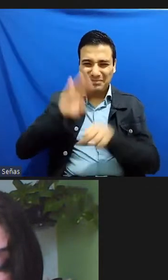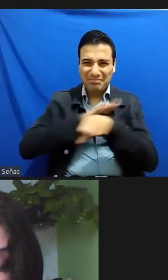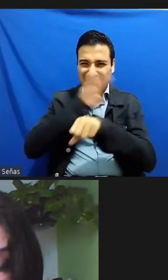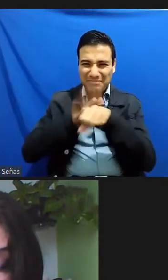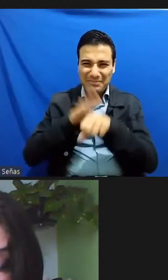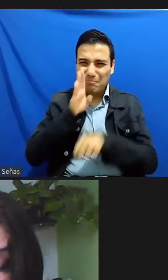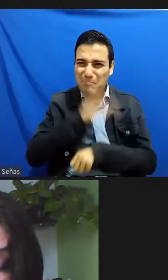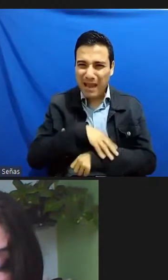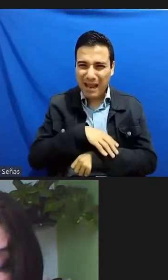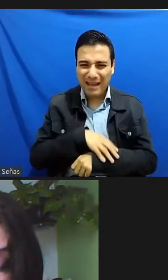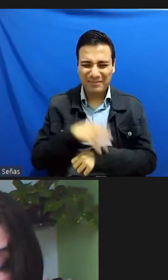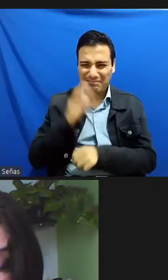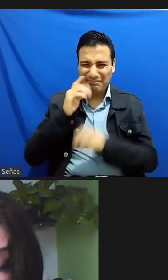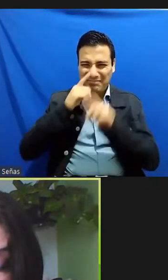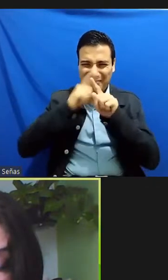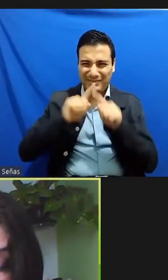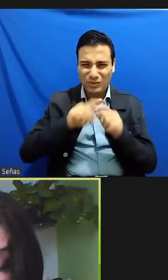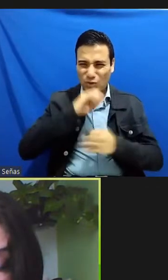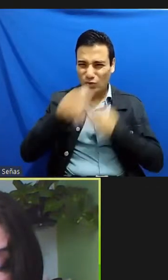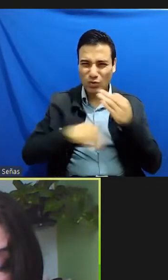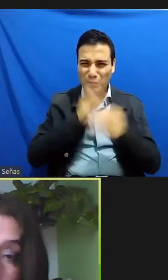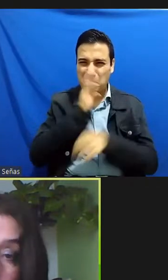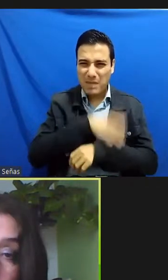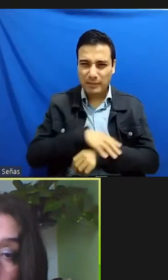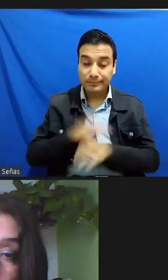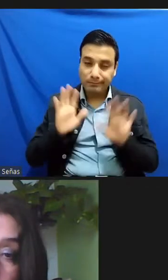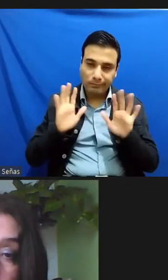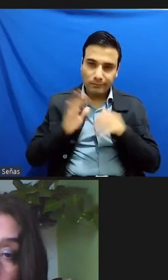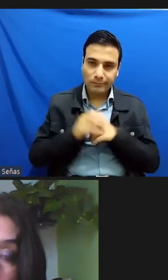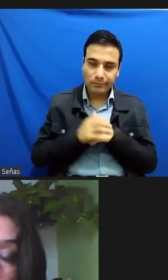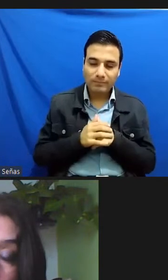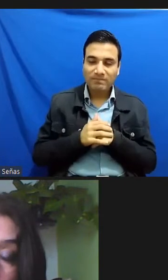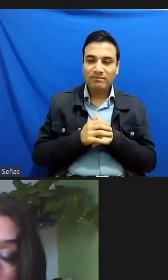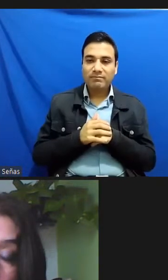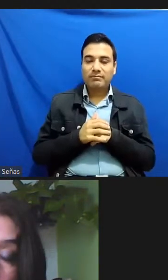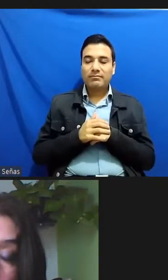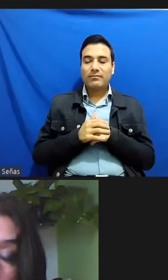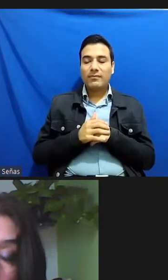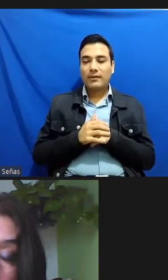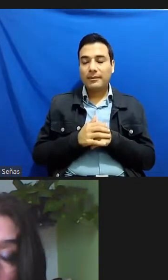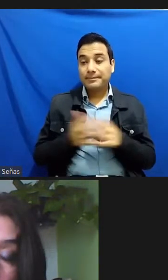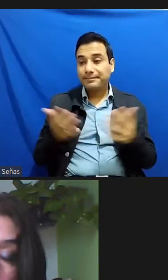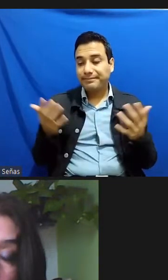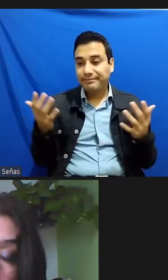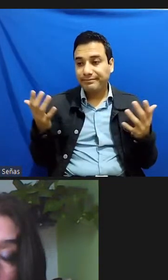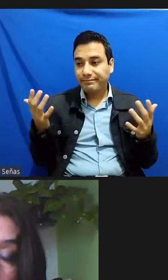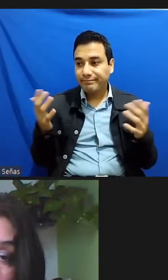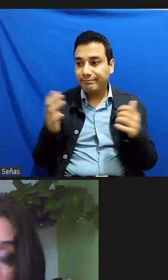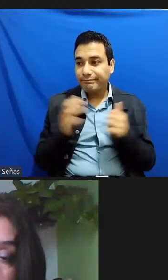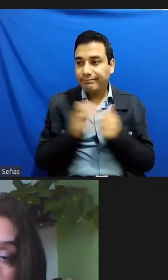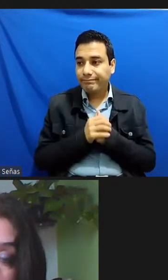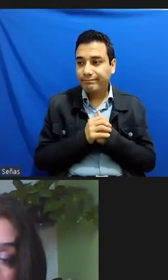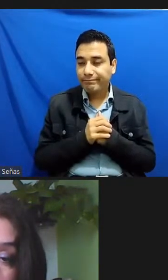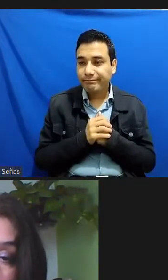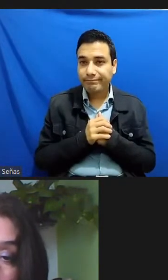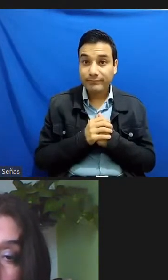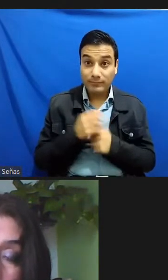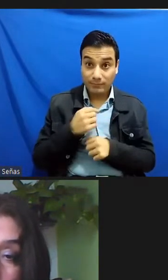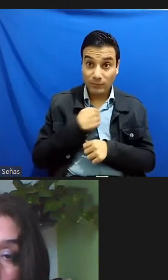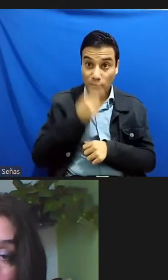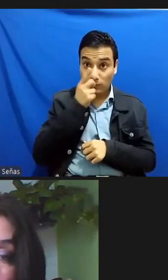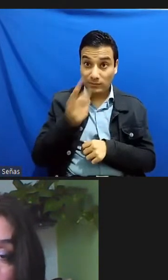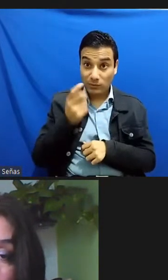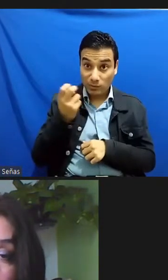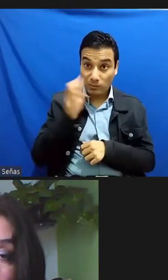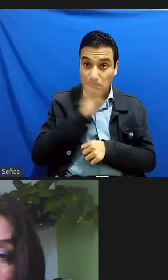orden ya y a lo largo del semestre yo no digo no estoy justificando esta acción pero